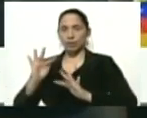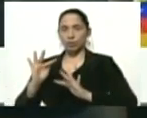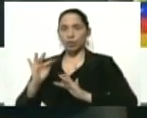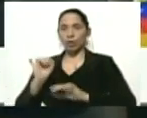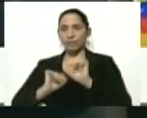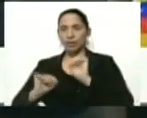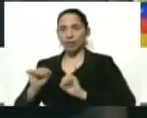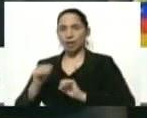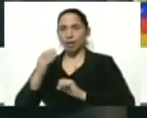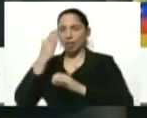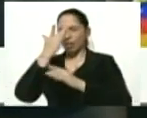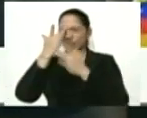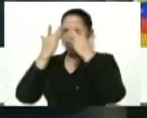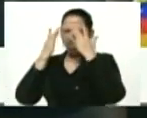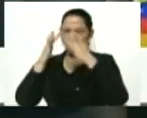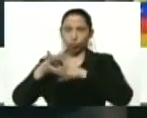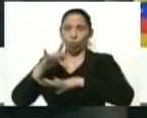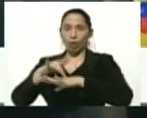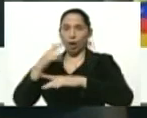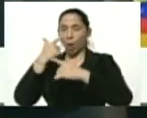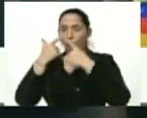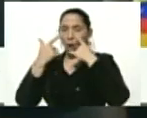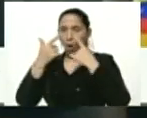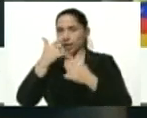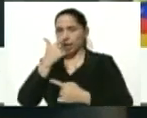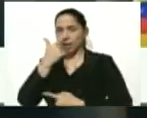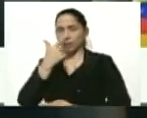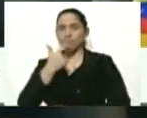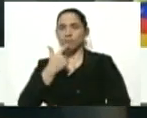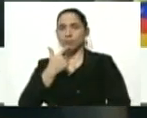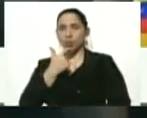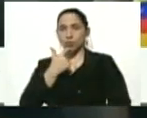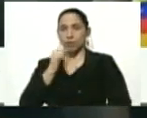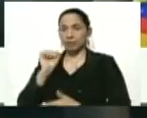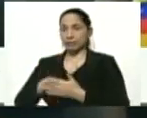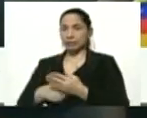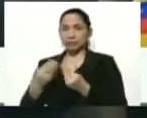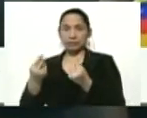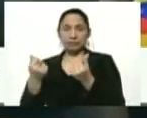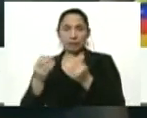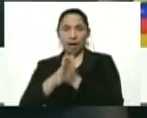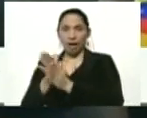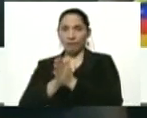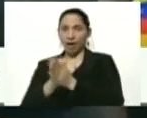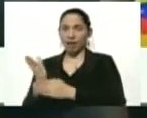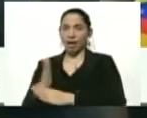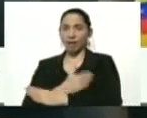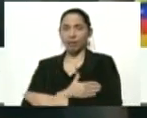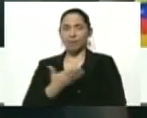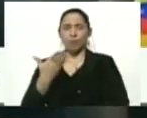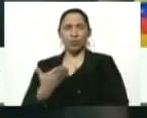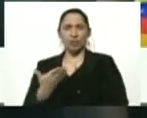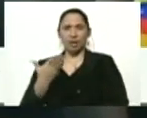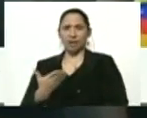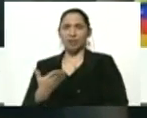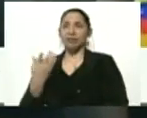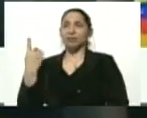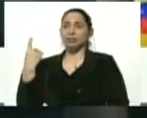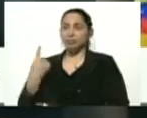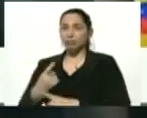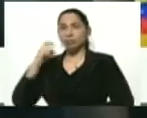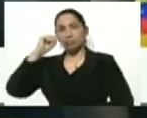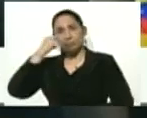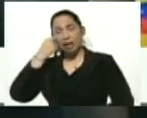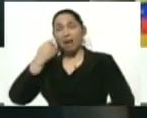llevarse las manos a la cara, los ojos, la nariz y la boca sin lavarlas previamente. Es muy importante sepamos que esta